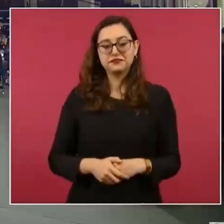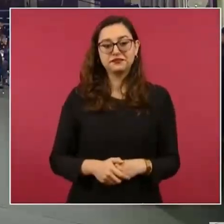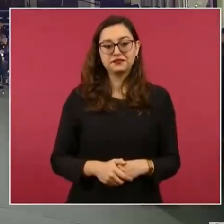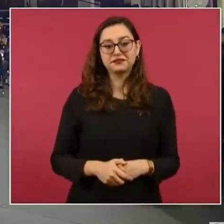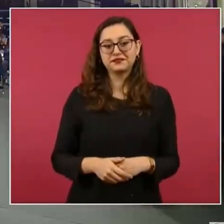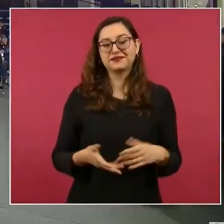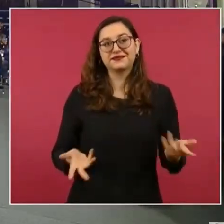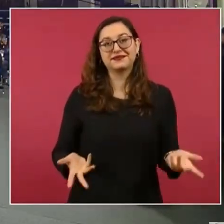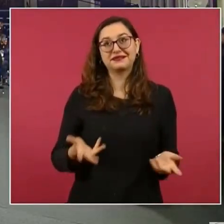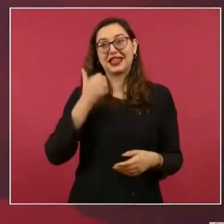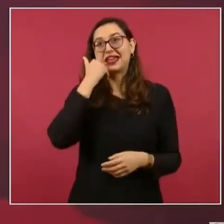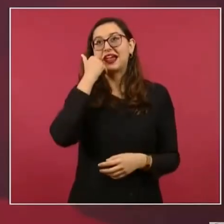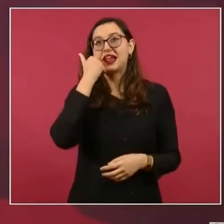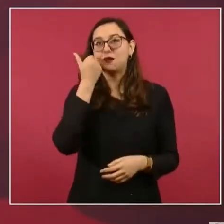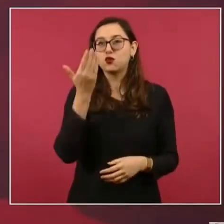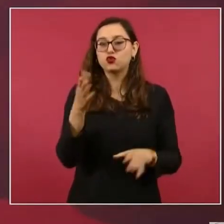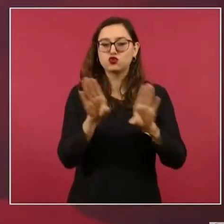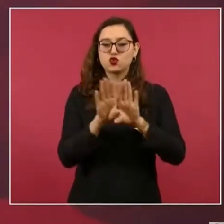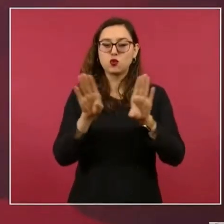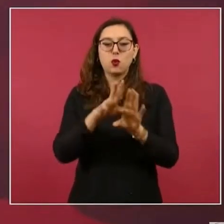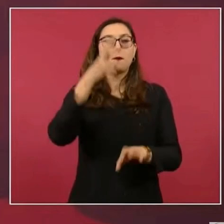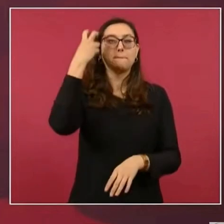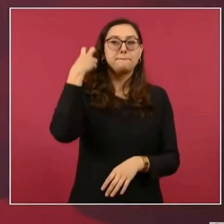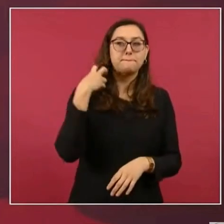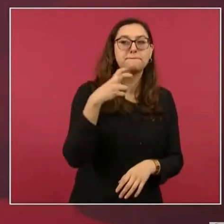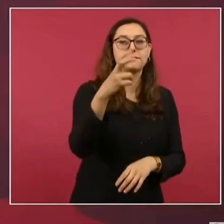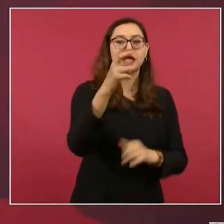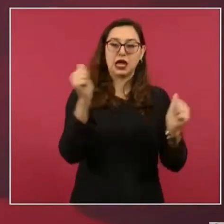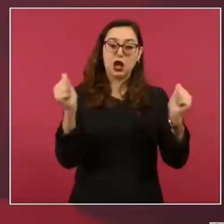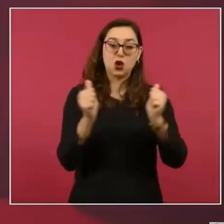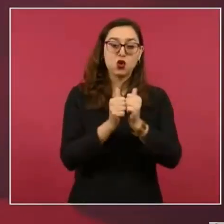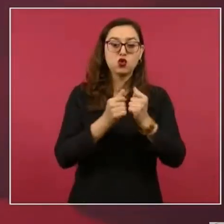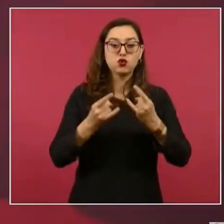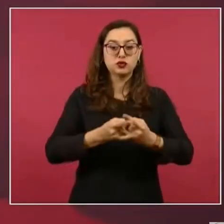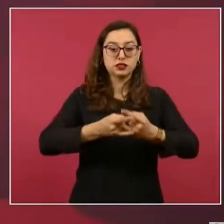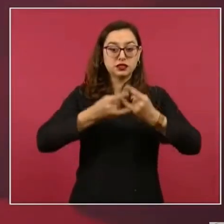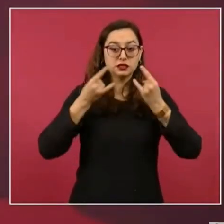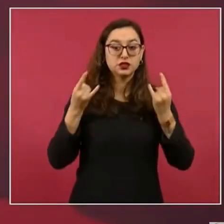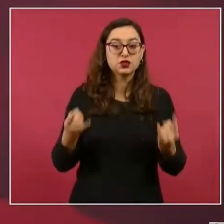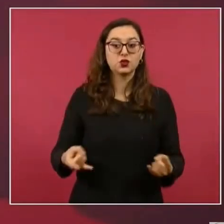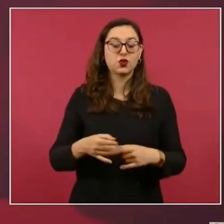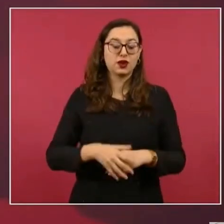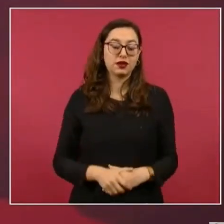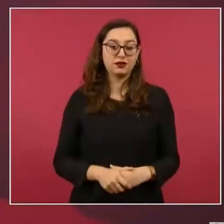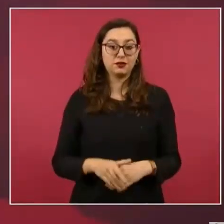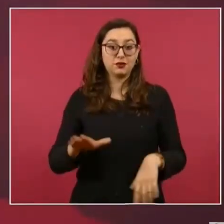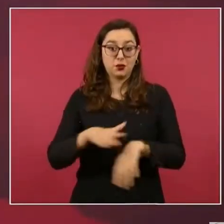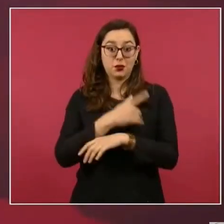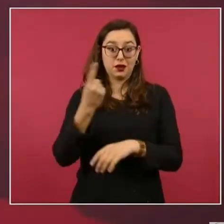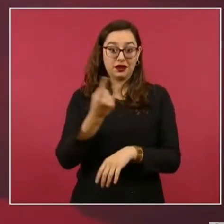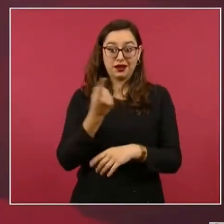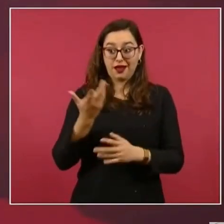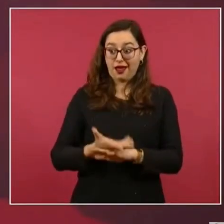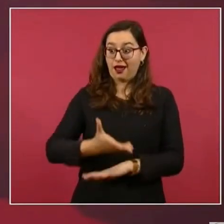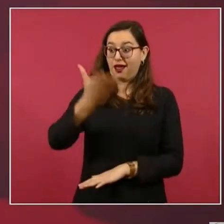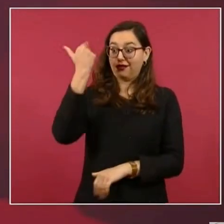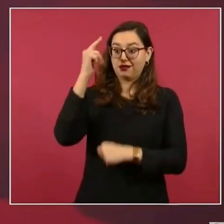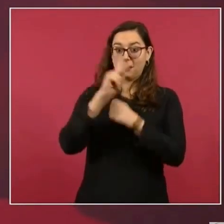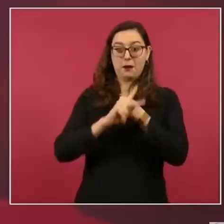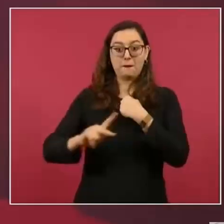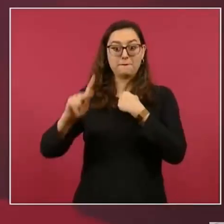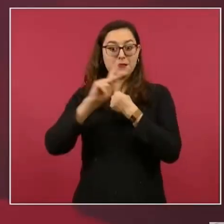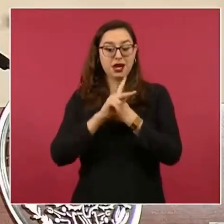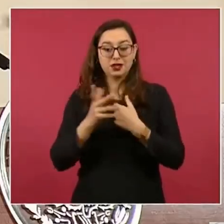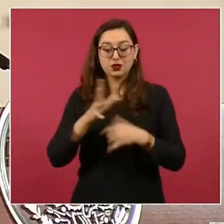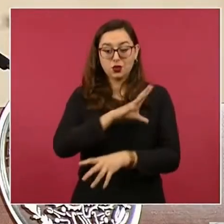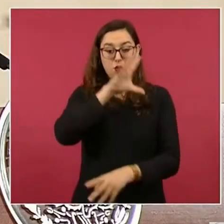es que es una nación, la historia de la